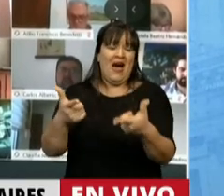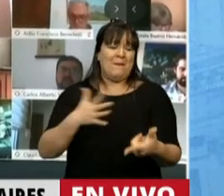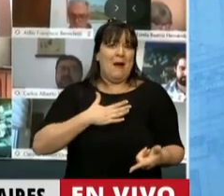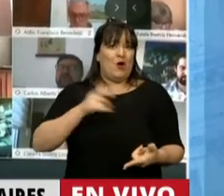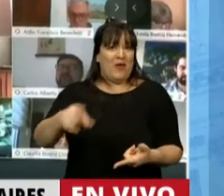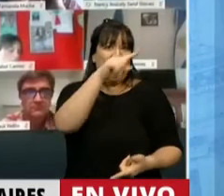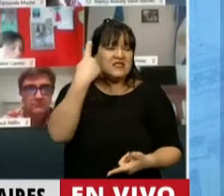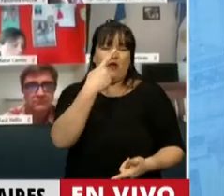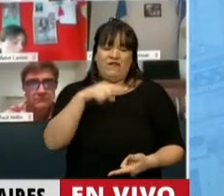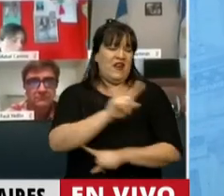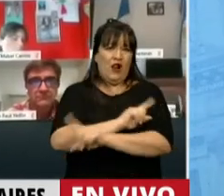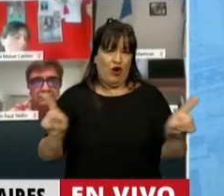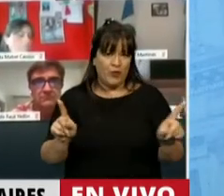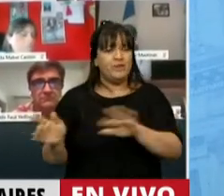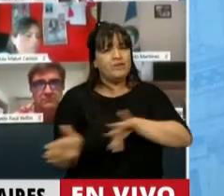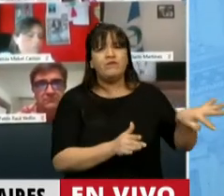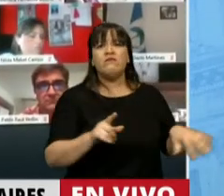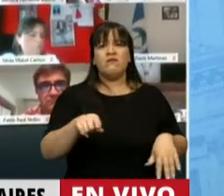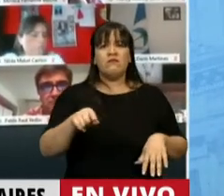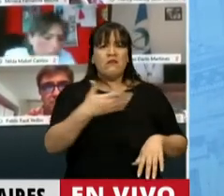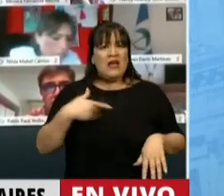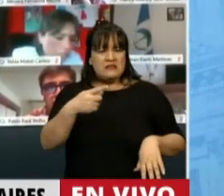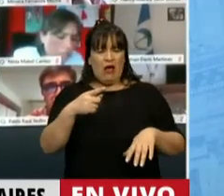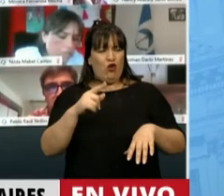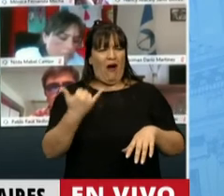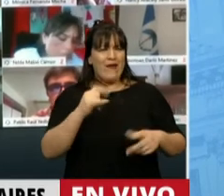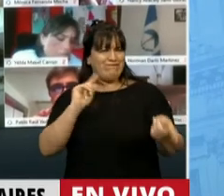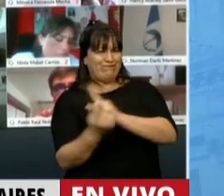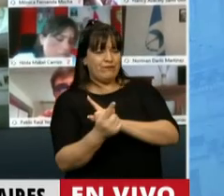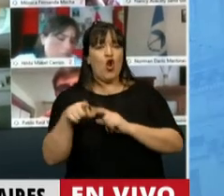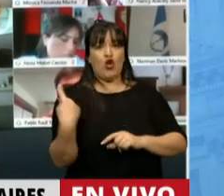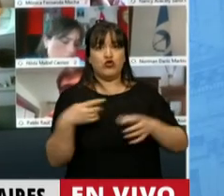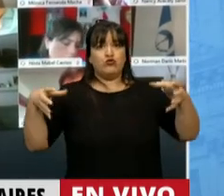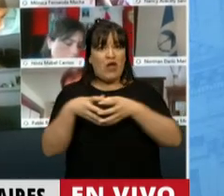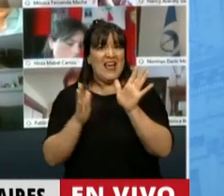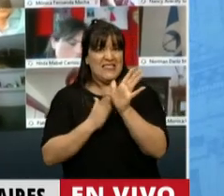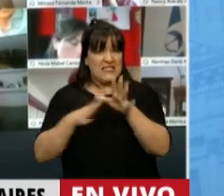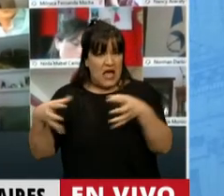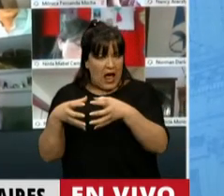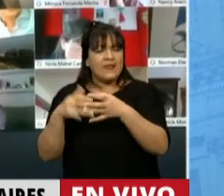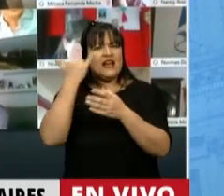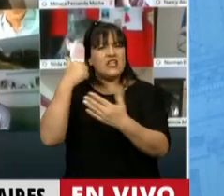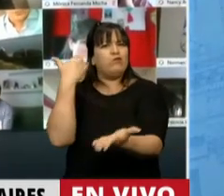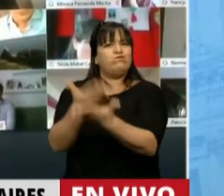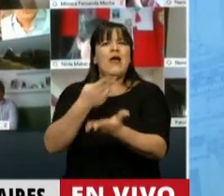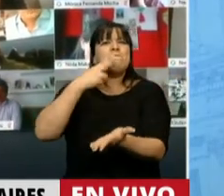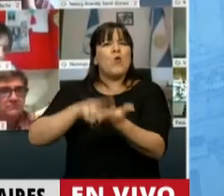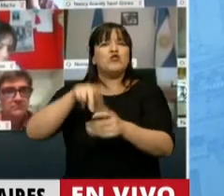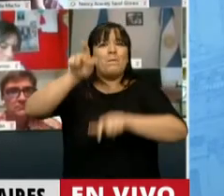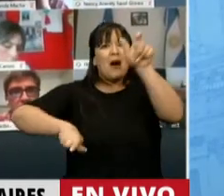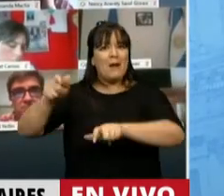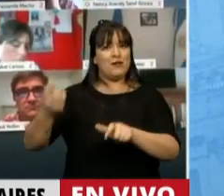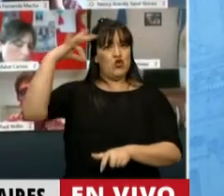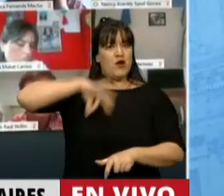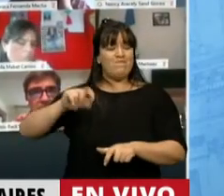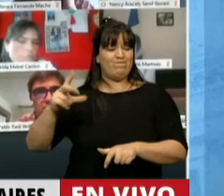último, por lo tanto, la orientación es completamente contraria. Nosotros desde el frente de izquierda hemos planteado impuesto a las grandes rentas y